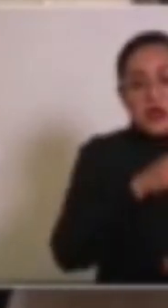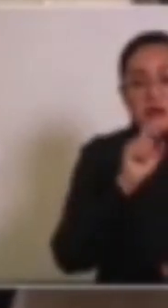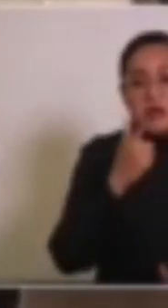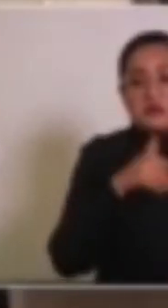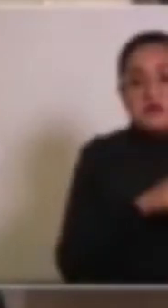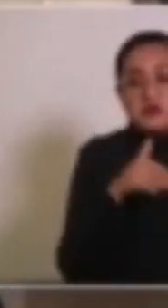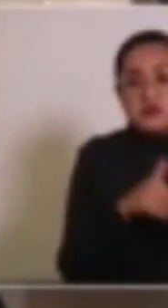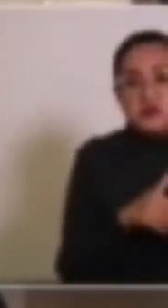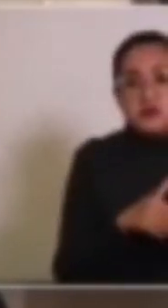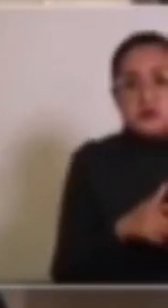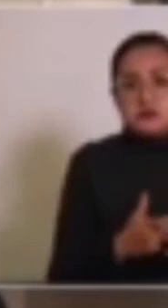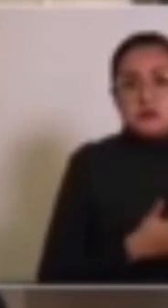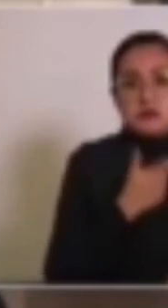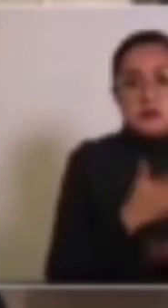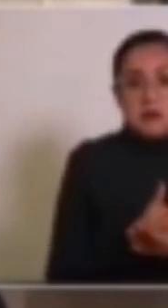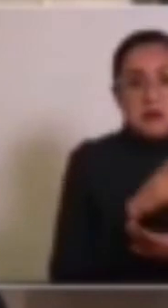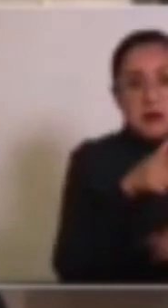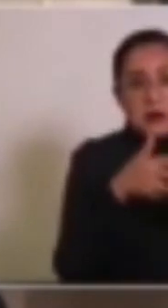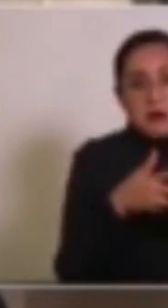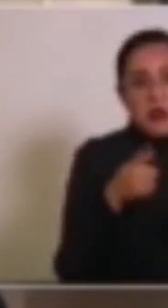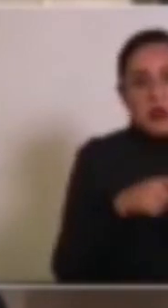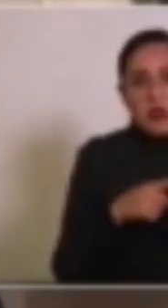millones otorgados a esa empresa.